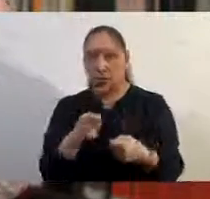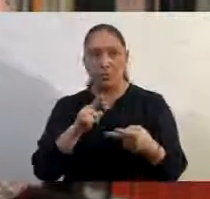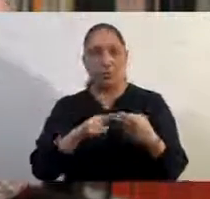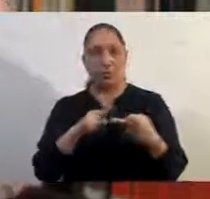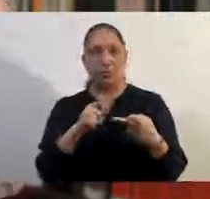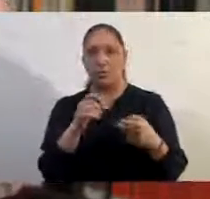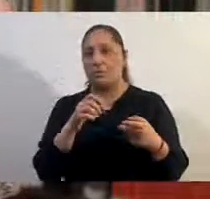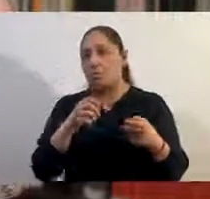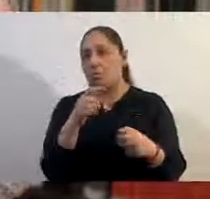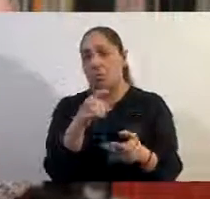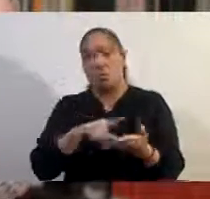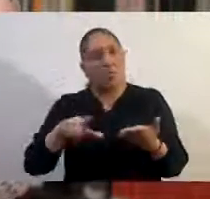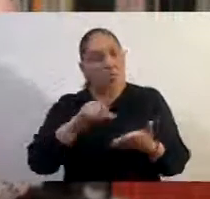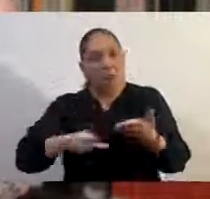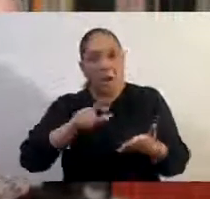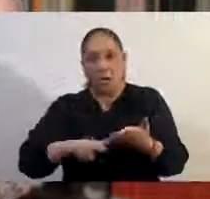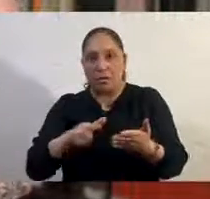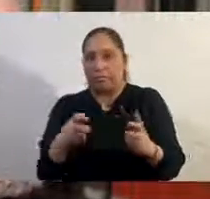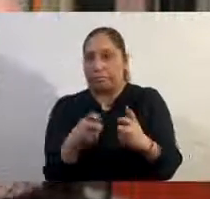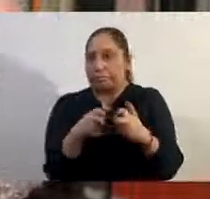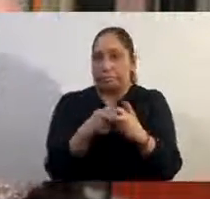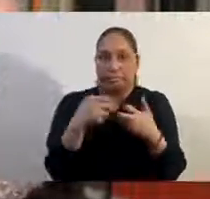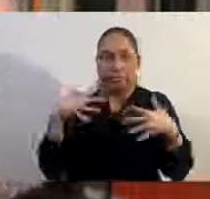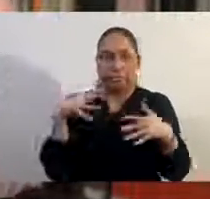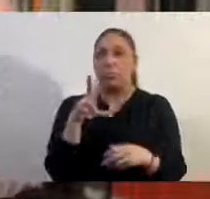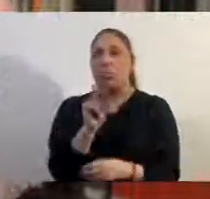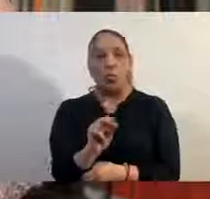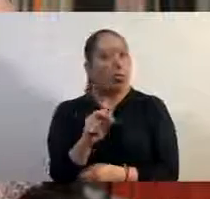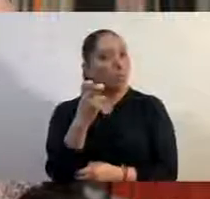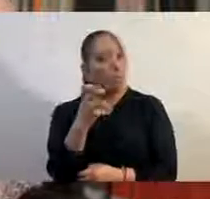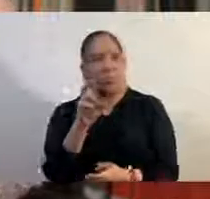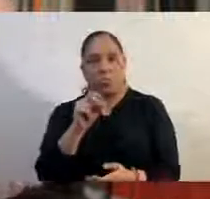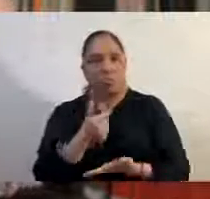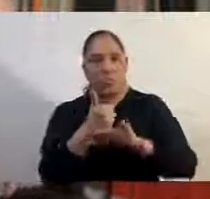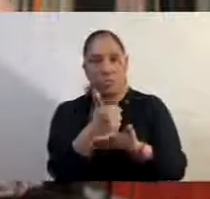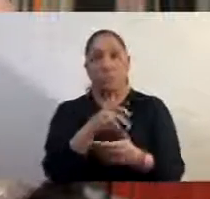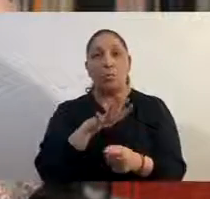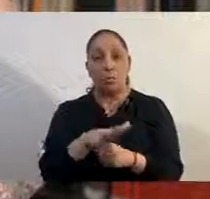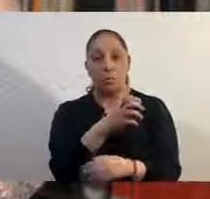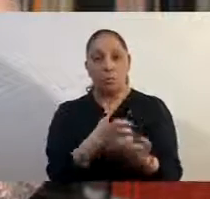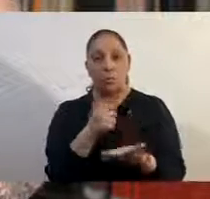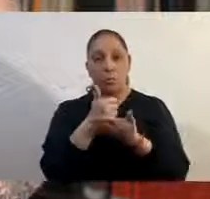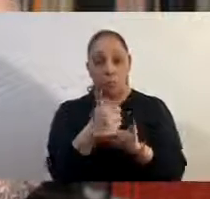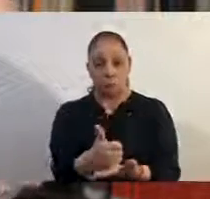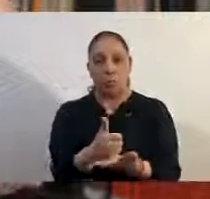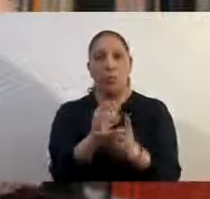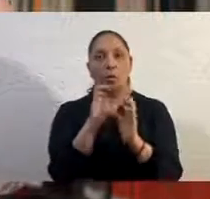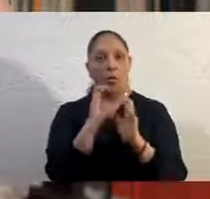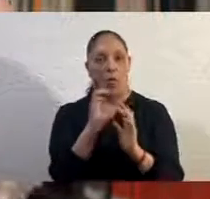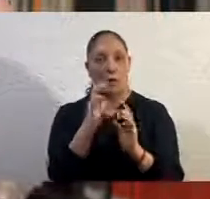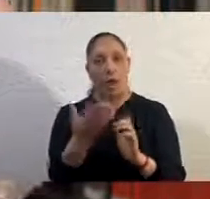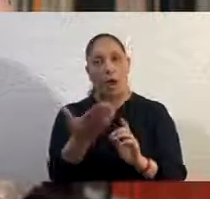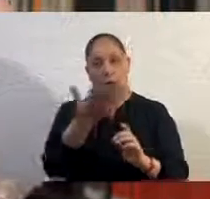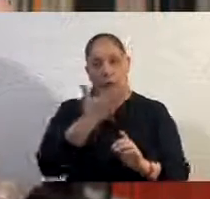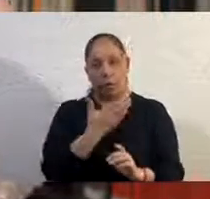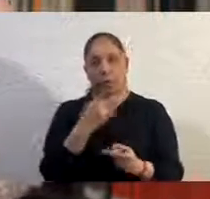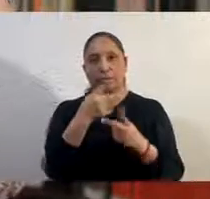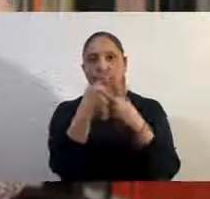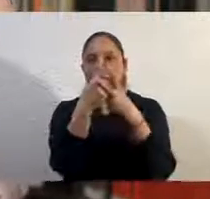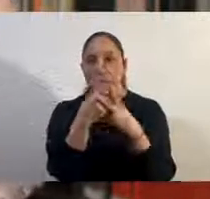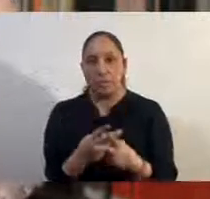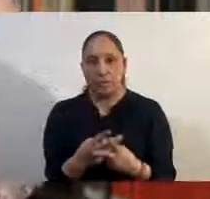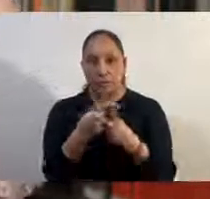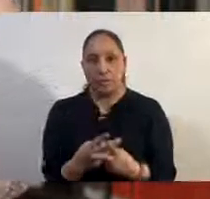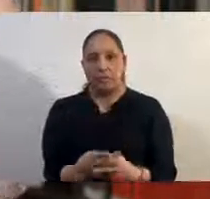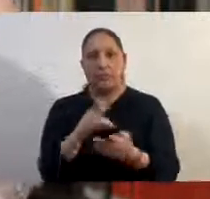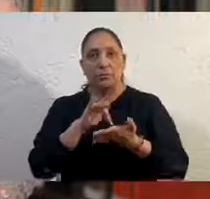pánico. El pánico no ayuda. Lo que ayuda es la prevención, la paciencia, el apoyo mutuo y el